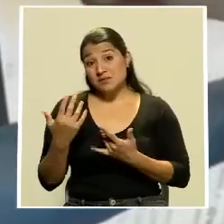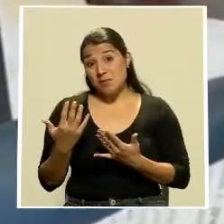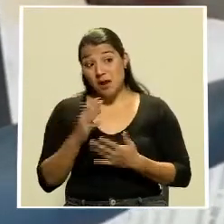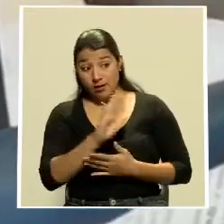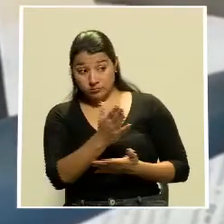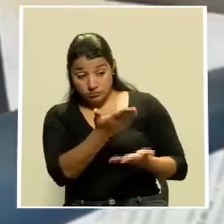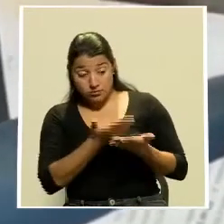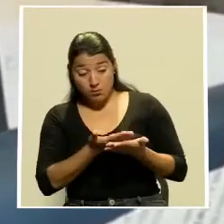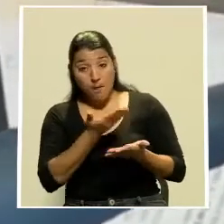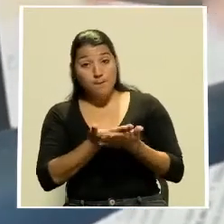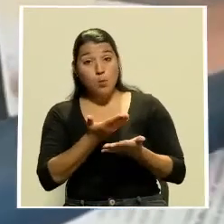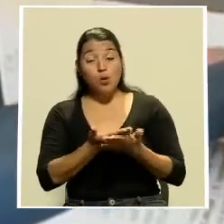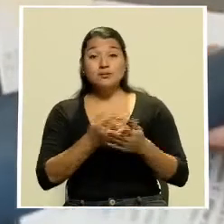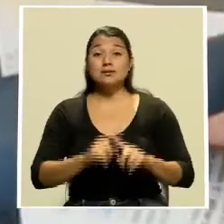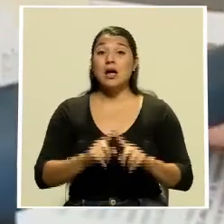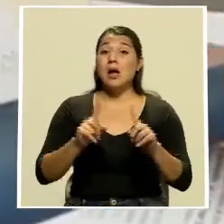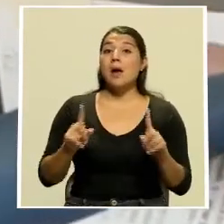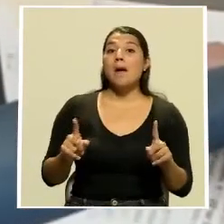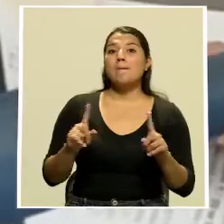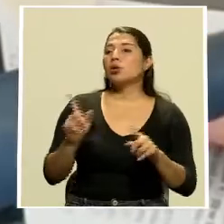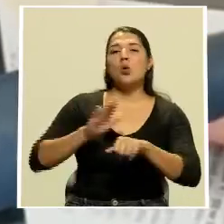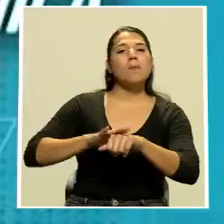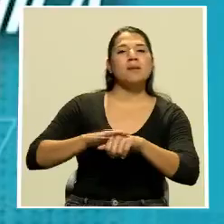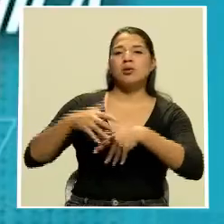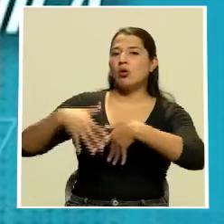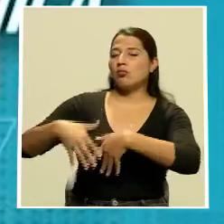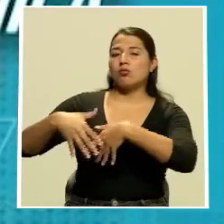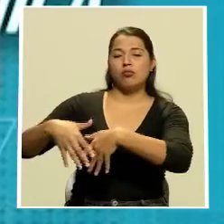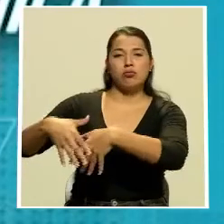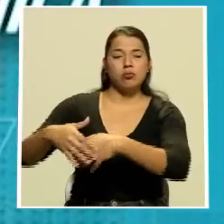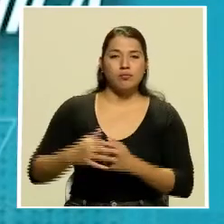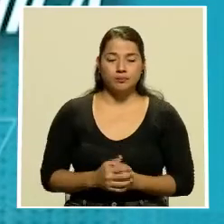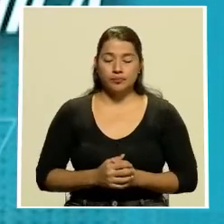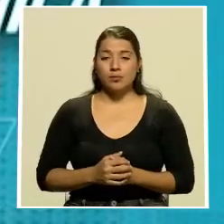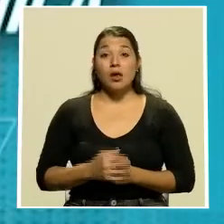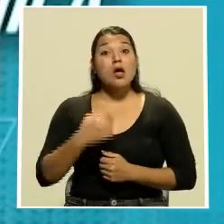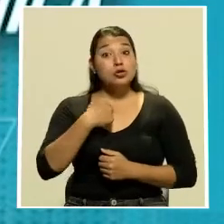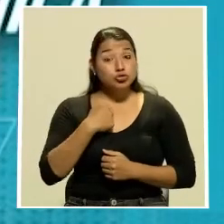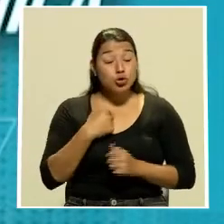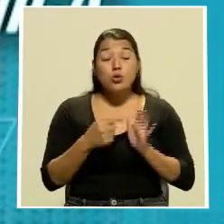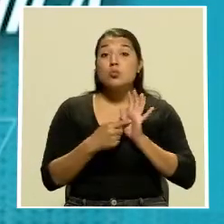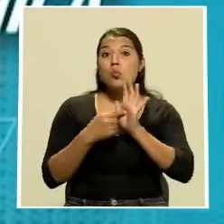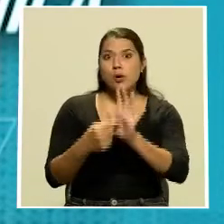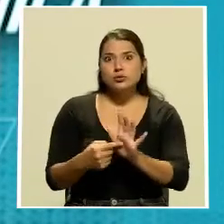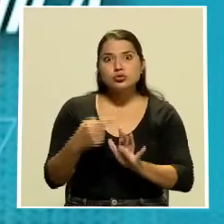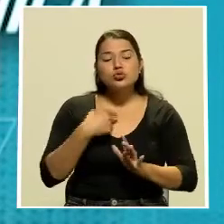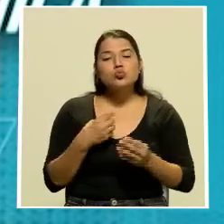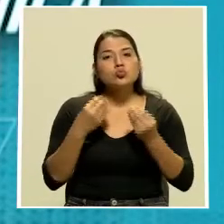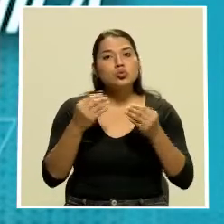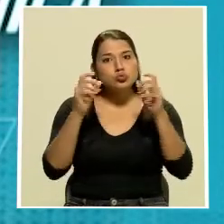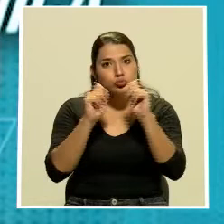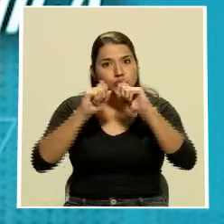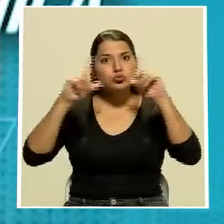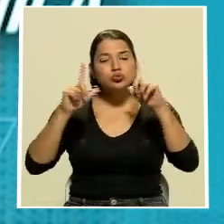pero desacreditó la organización de movimientos en las calles. Dejo también constancia de que nos sorprendió muchísimo que